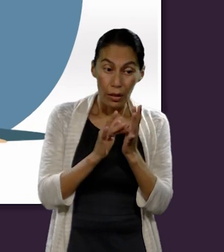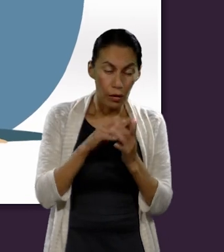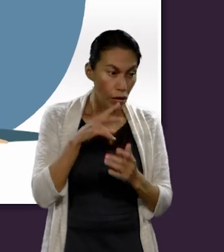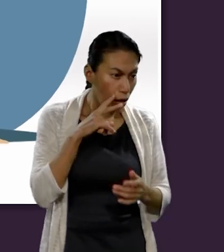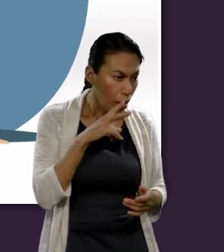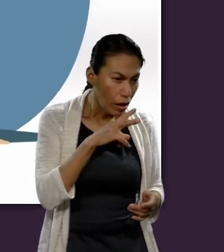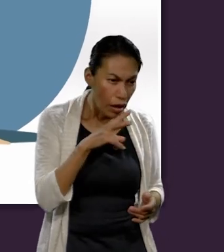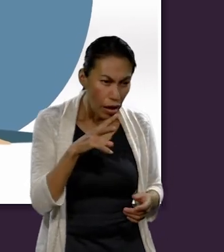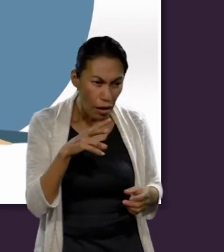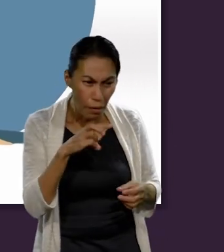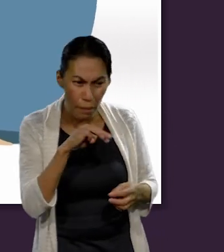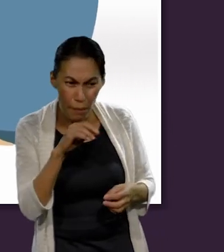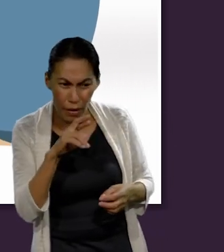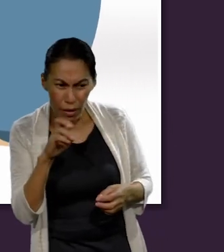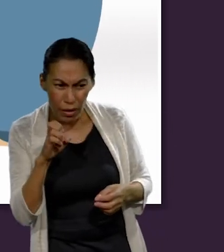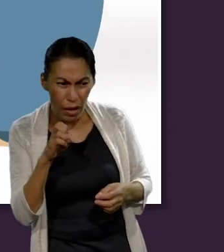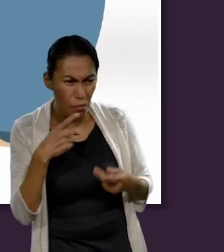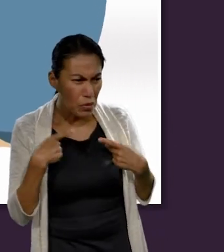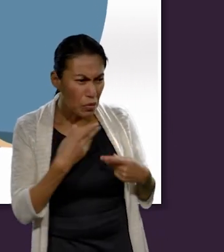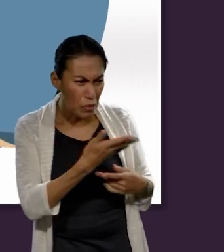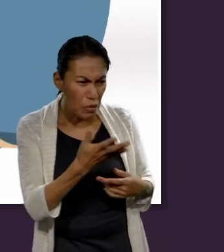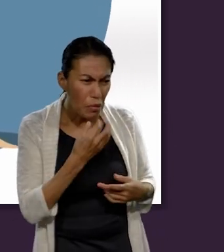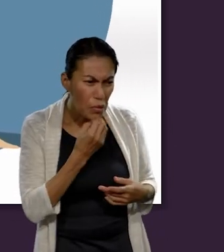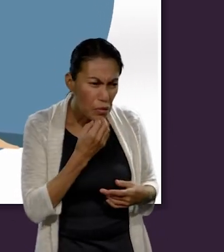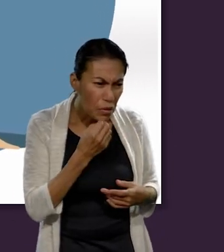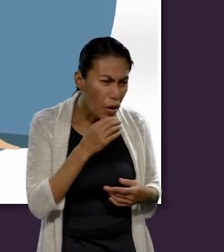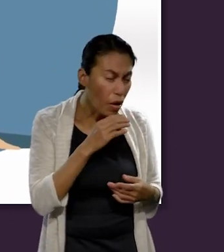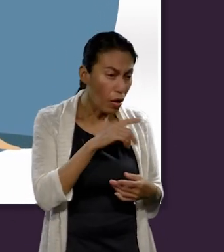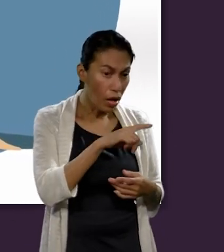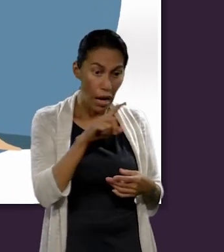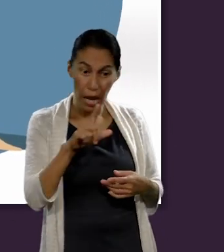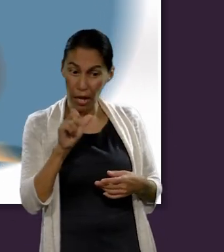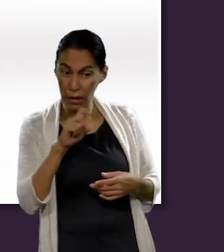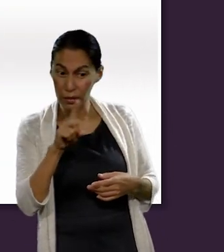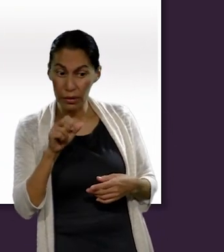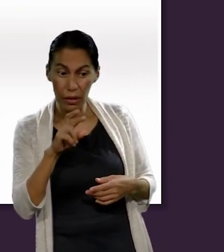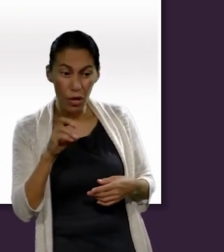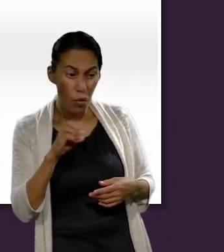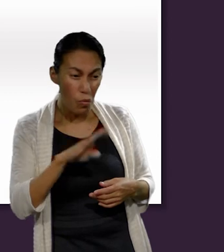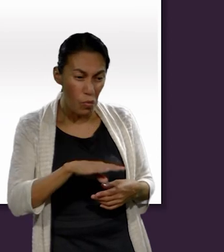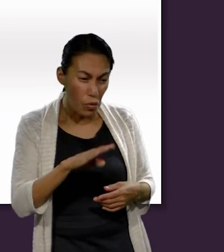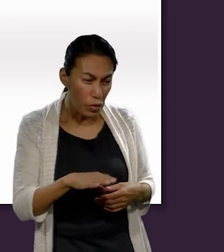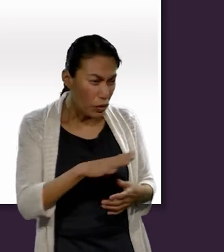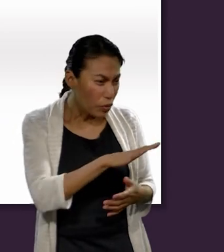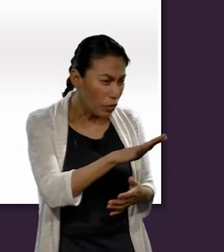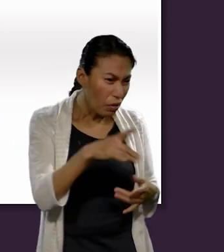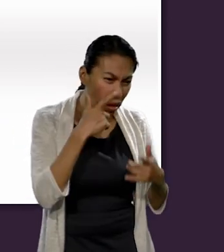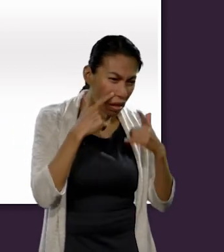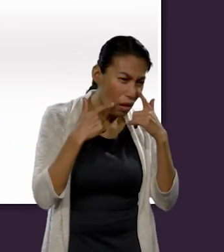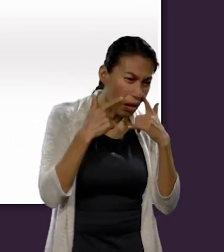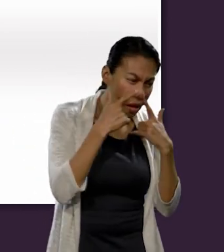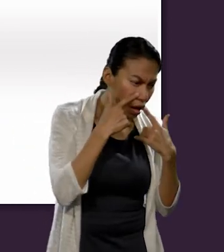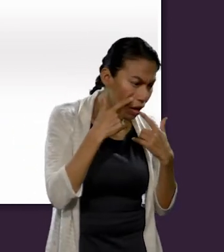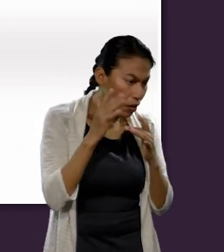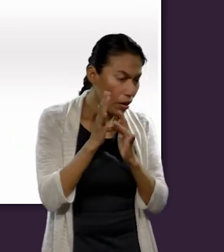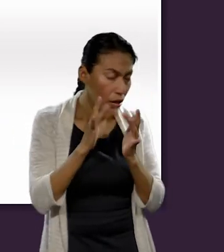Cuando Jesús vio a María y a los judíos llorando por la muerte de Lázaro, se estremeció en espíritu y se conmovió. La